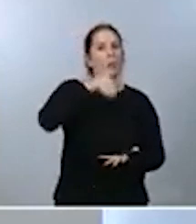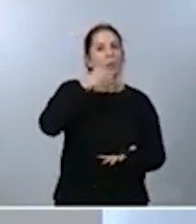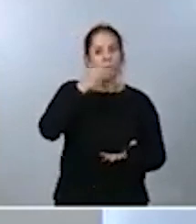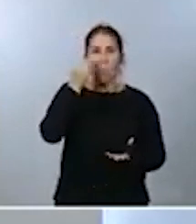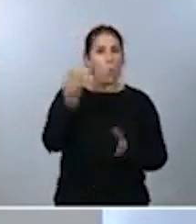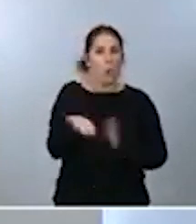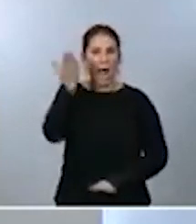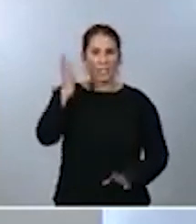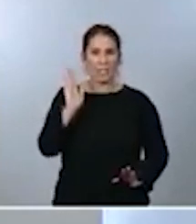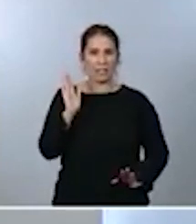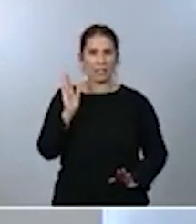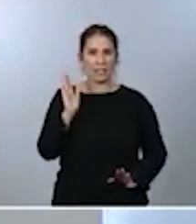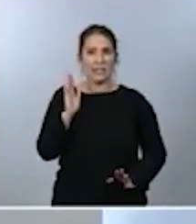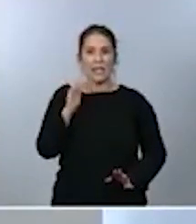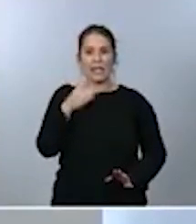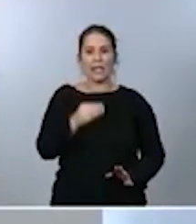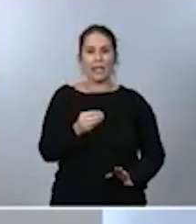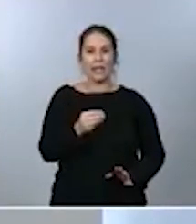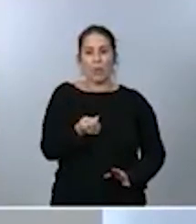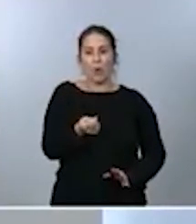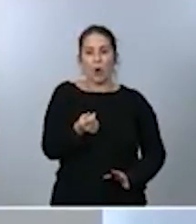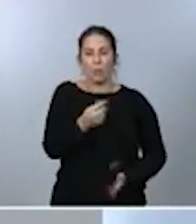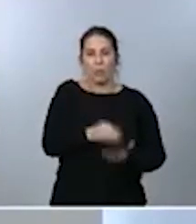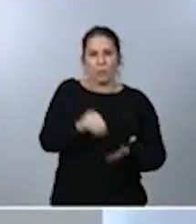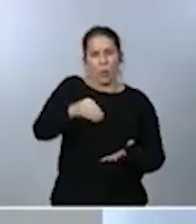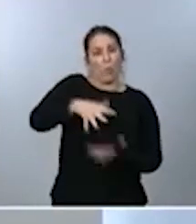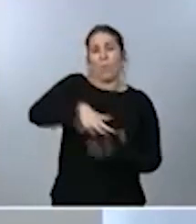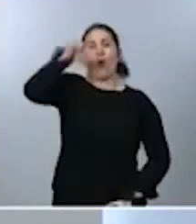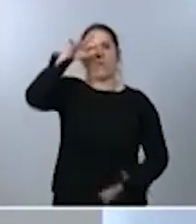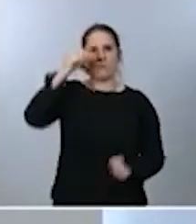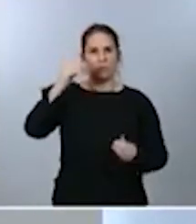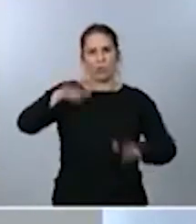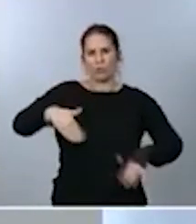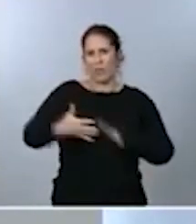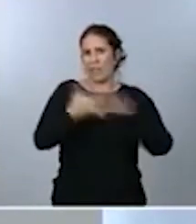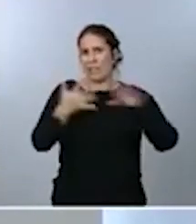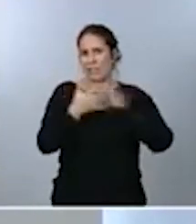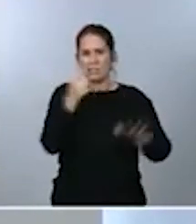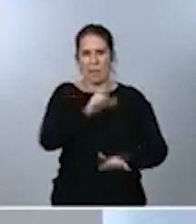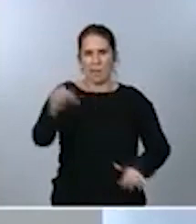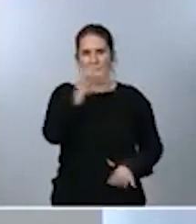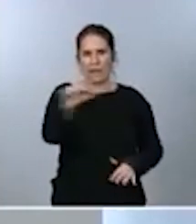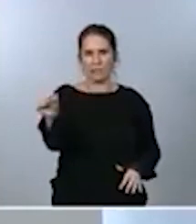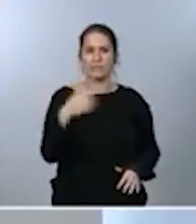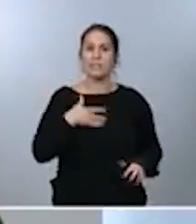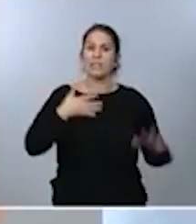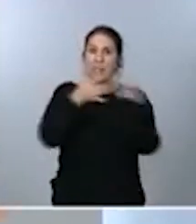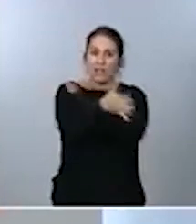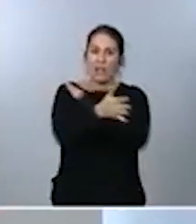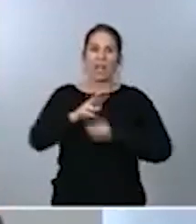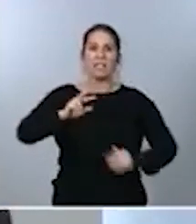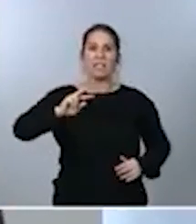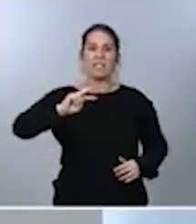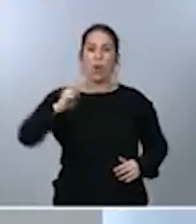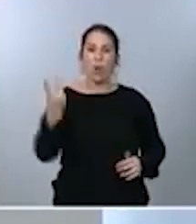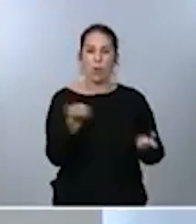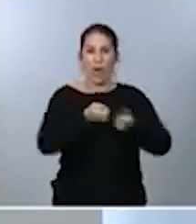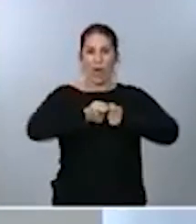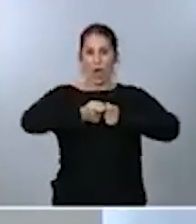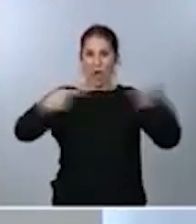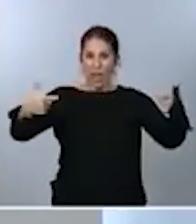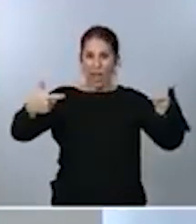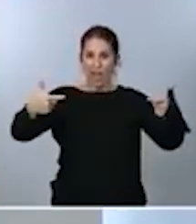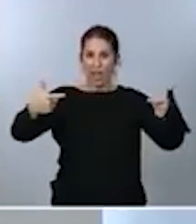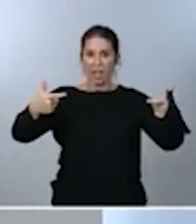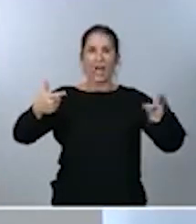con mucha rapidez en las últimas semanas. Por tanto, una situación que ilustra, insisto, que la segunda ola no es una amenaza, es una realidad